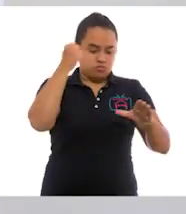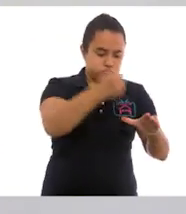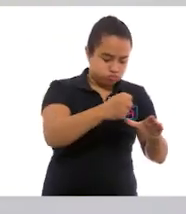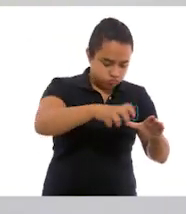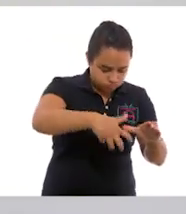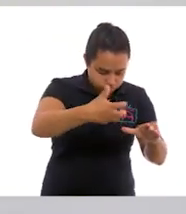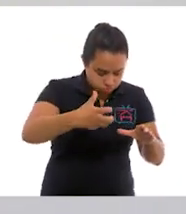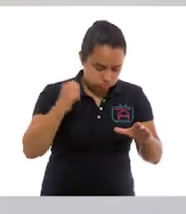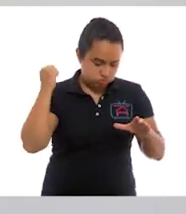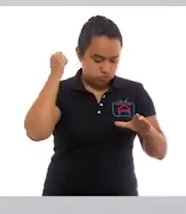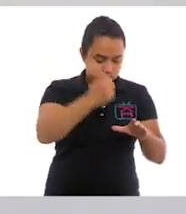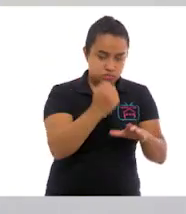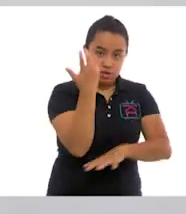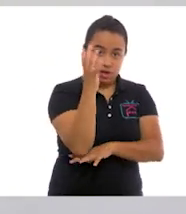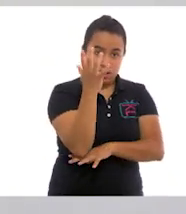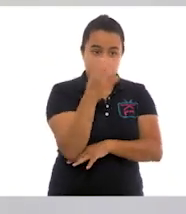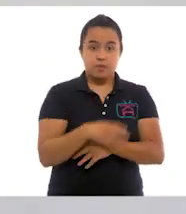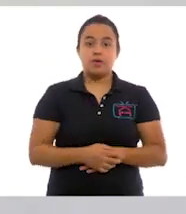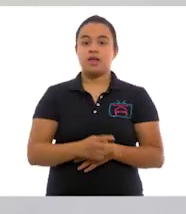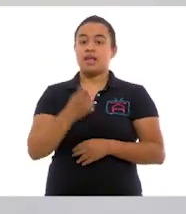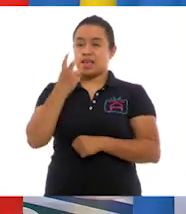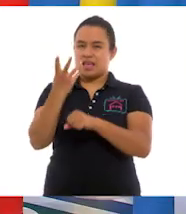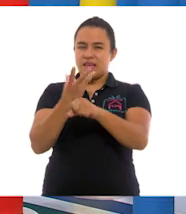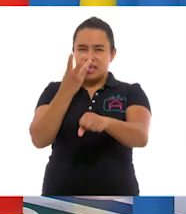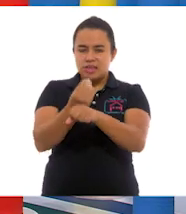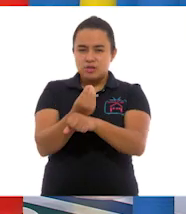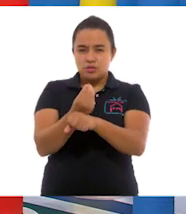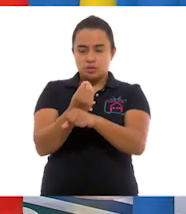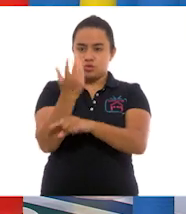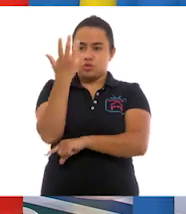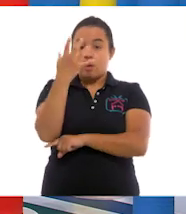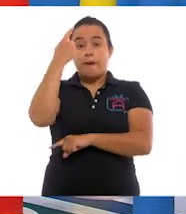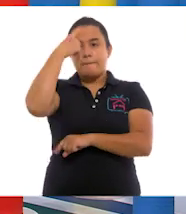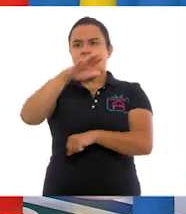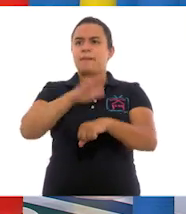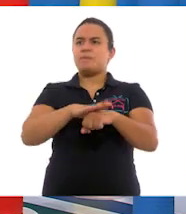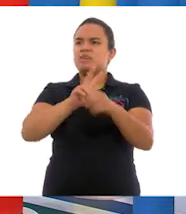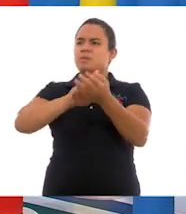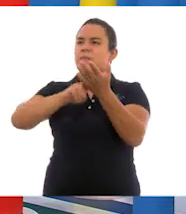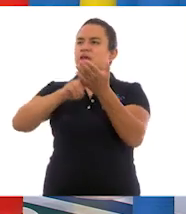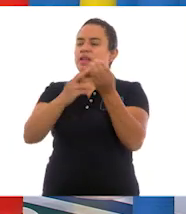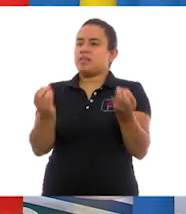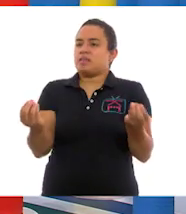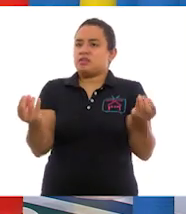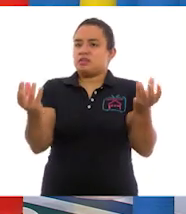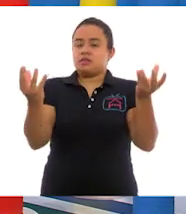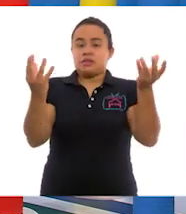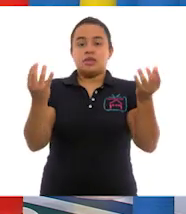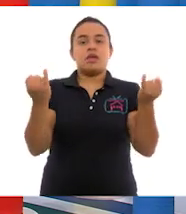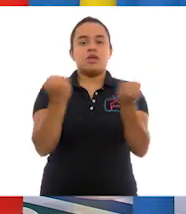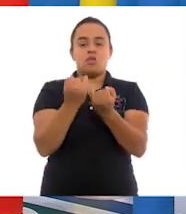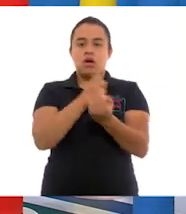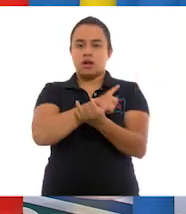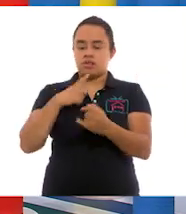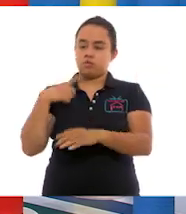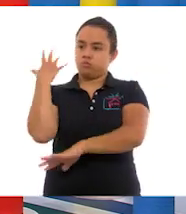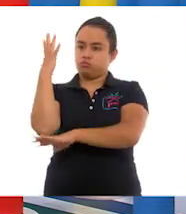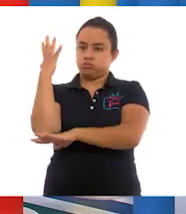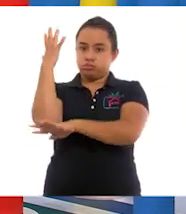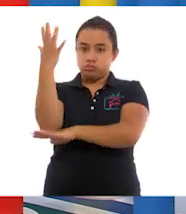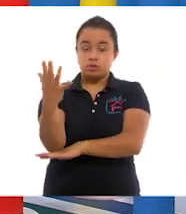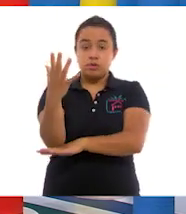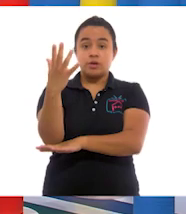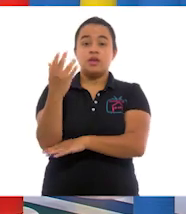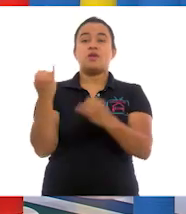En nuestra oportunidad para reforestar y para tener más espacios verdes, aumentar la humedad ambiental y mitigar los